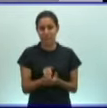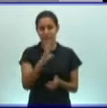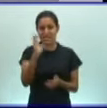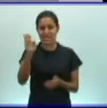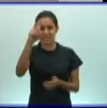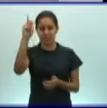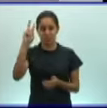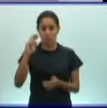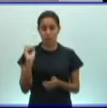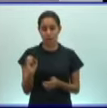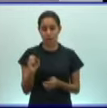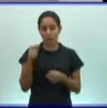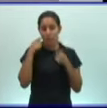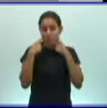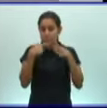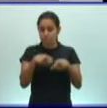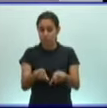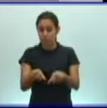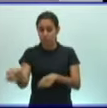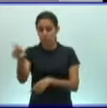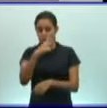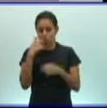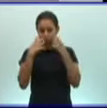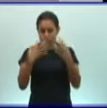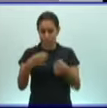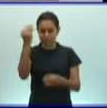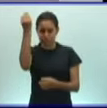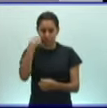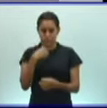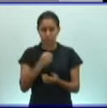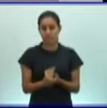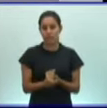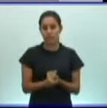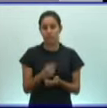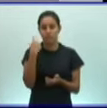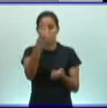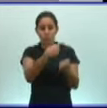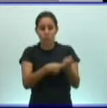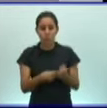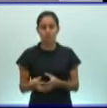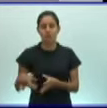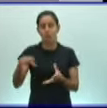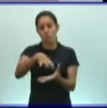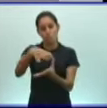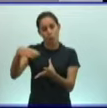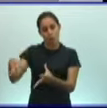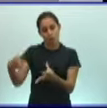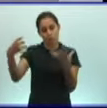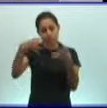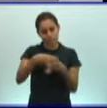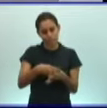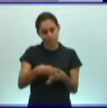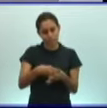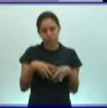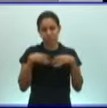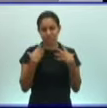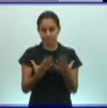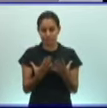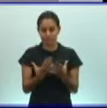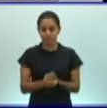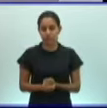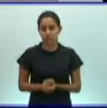que este origen de los animales, origen común, como les estaba diciendo, nos